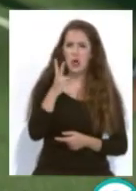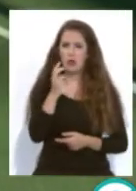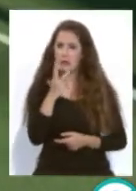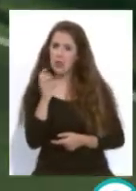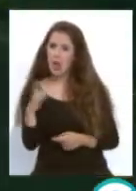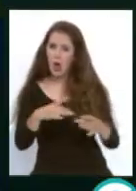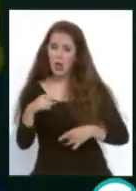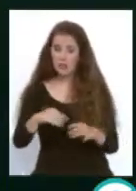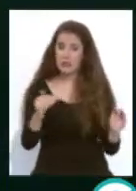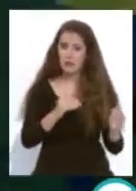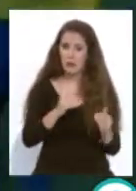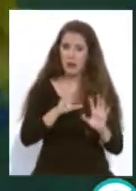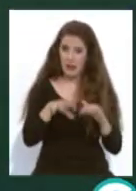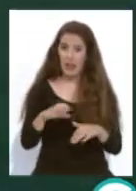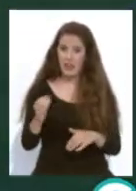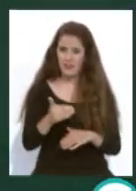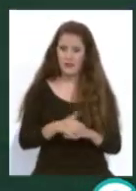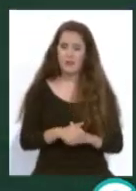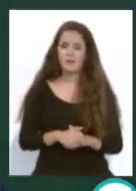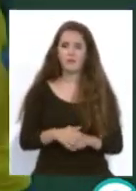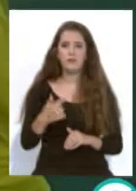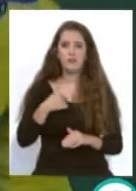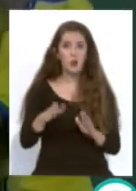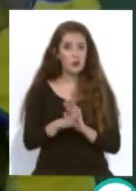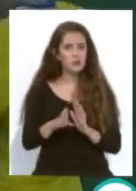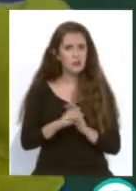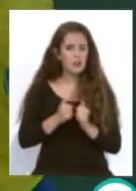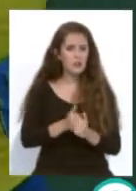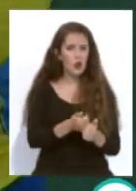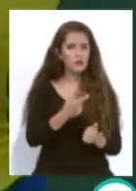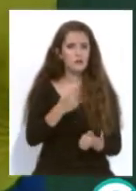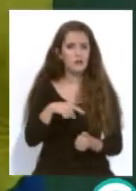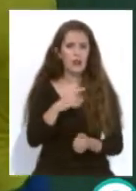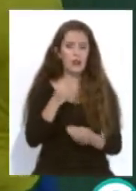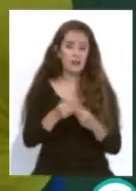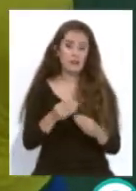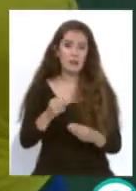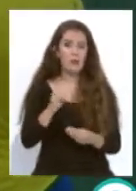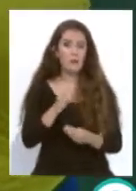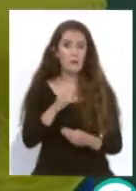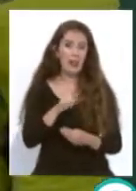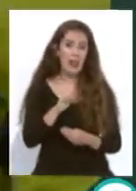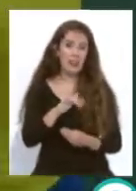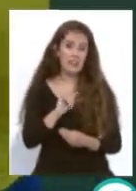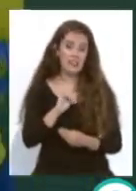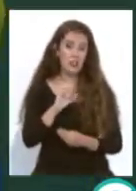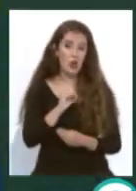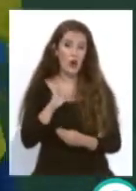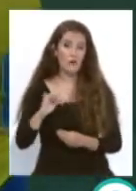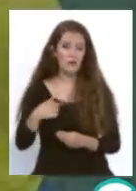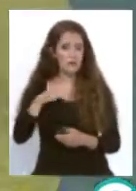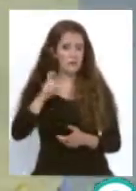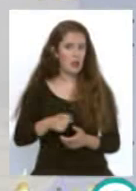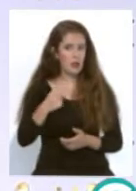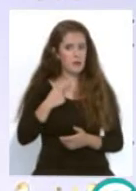esta temporada en el Cádiz B yo he estado siguiendo principalmente lo que ha sido el playoff y estas liguillas y sobre todo el jugador que más me ha